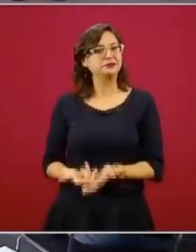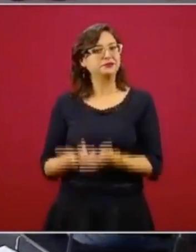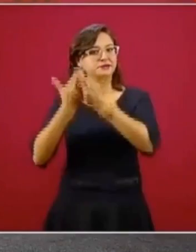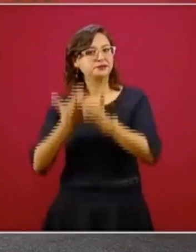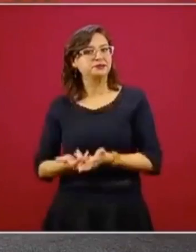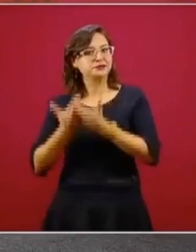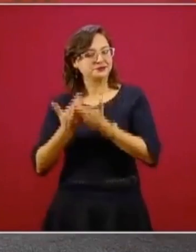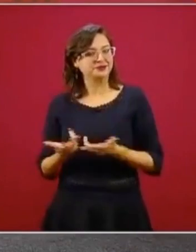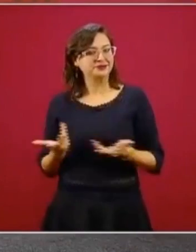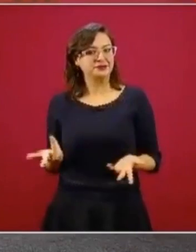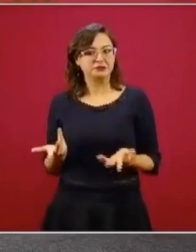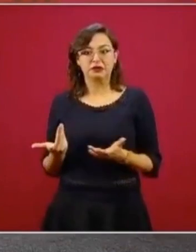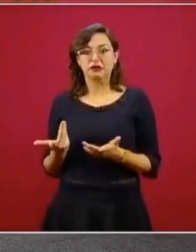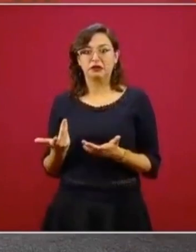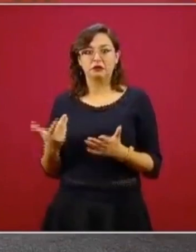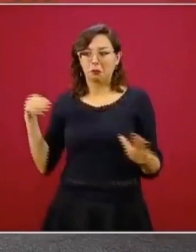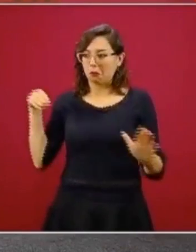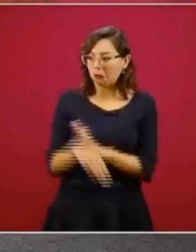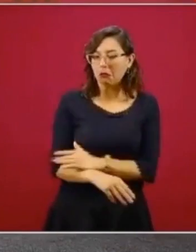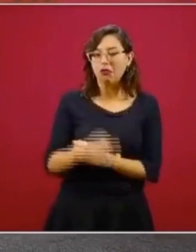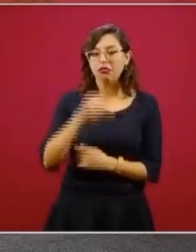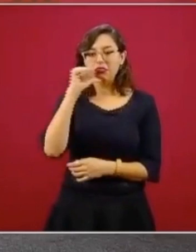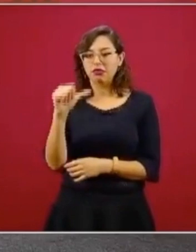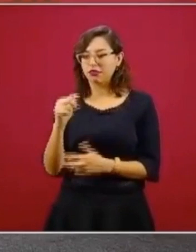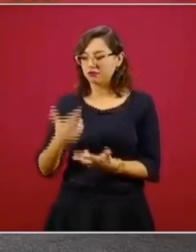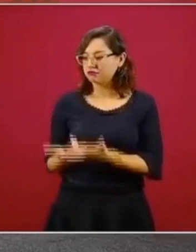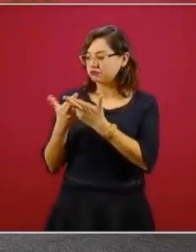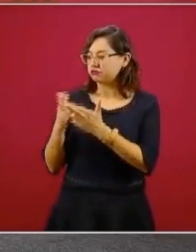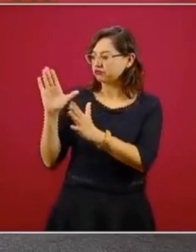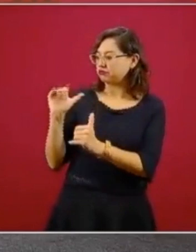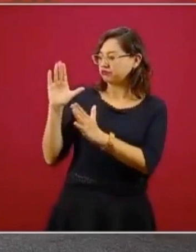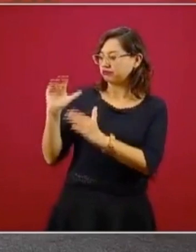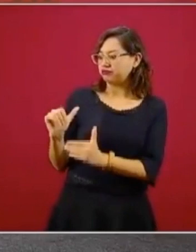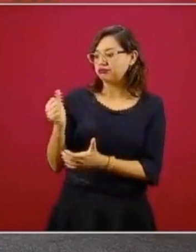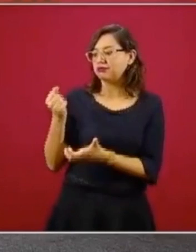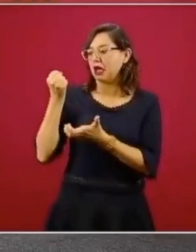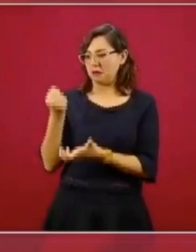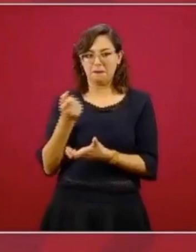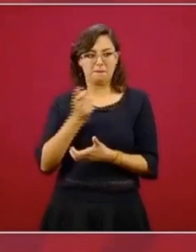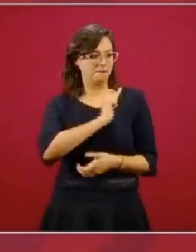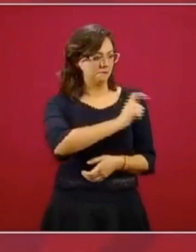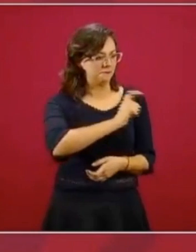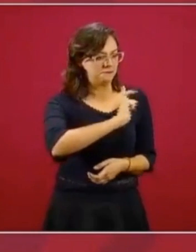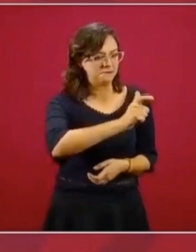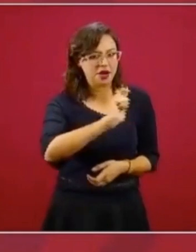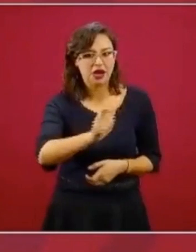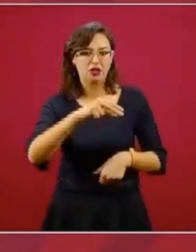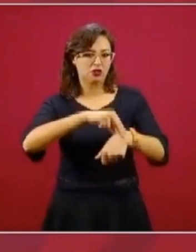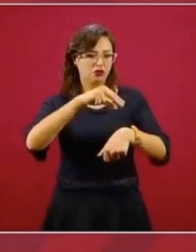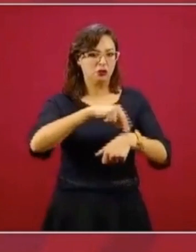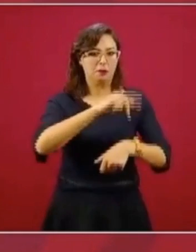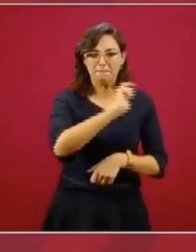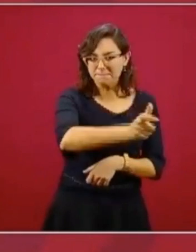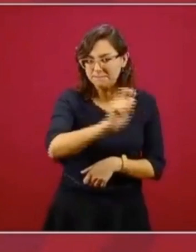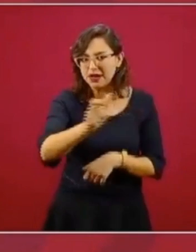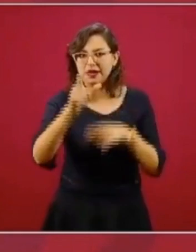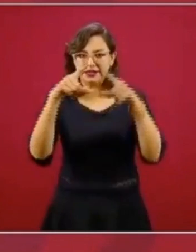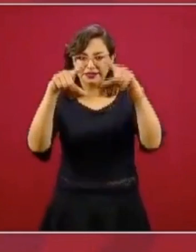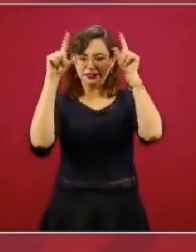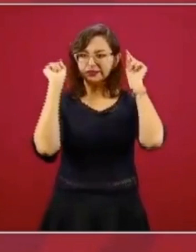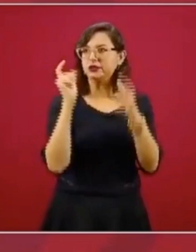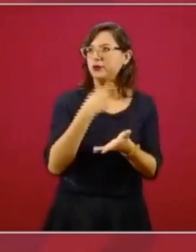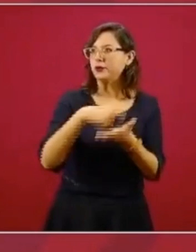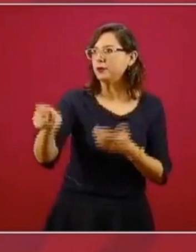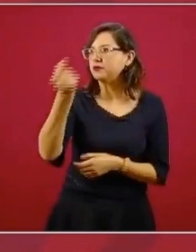caerse la recaudación tenemos dinero para pagar la nómina, para pagarla a los médicos, para pagarla a las enfermeras, para comprar las